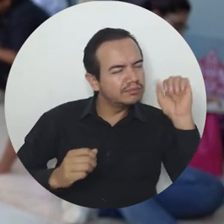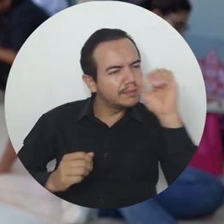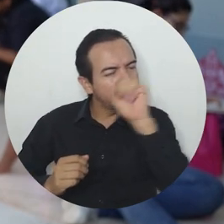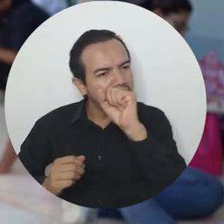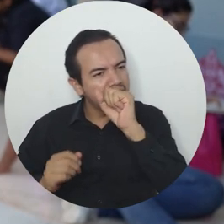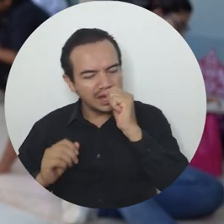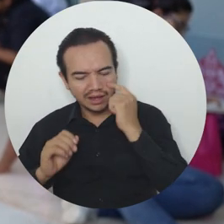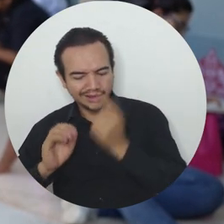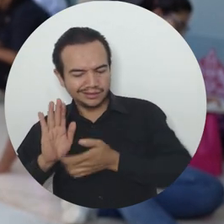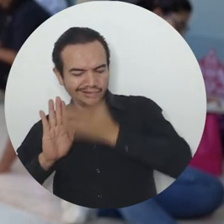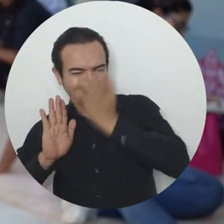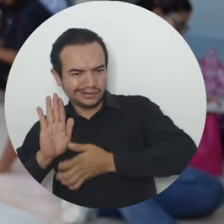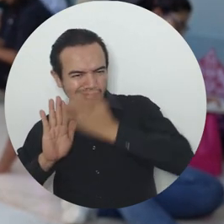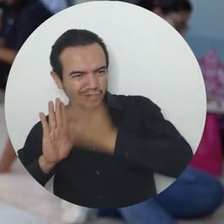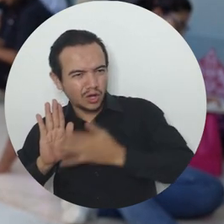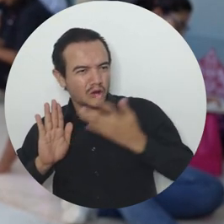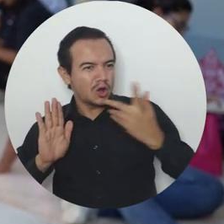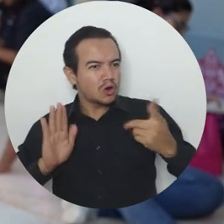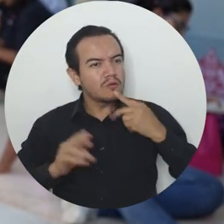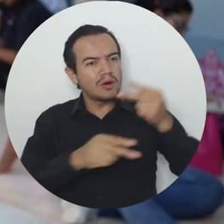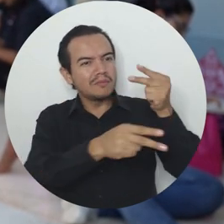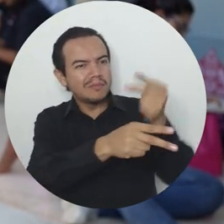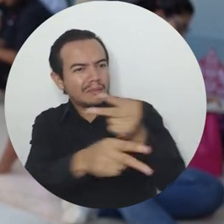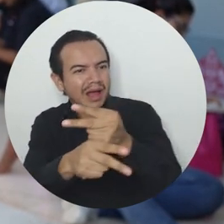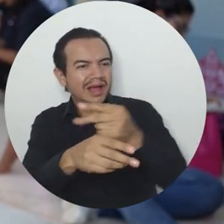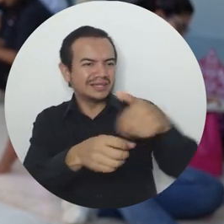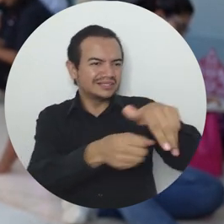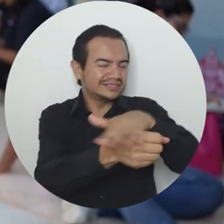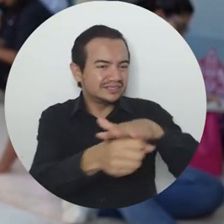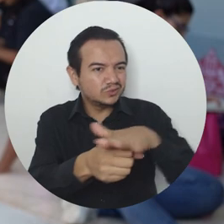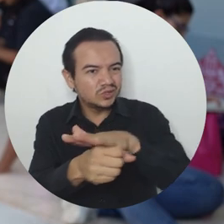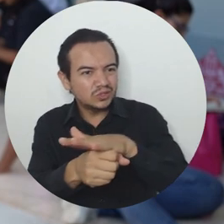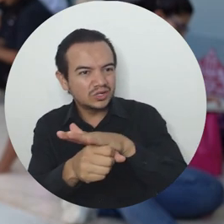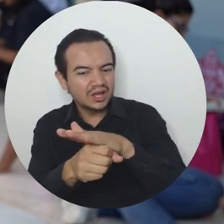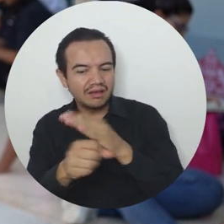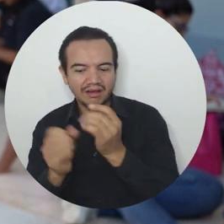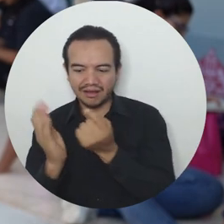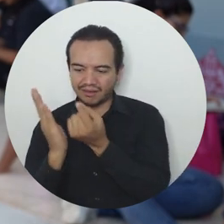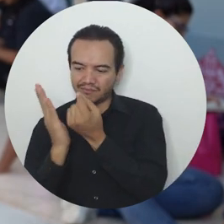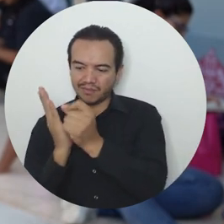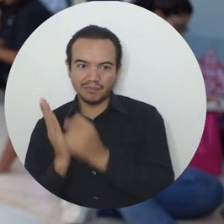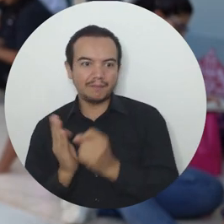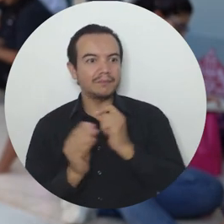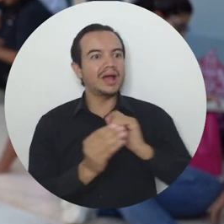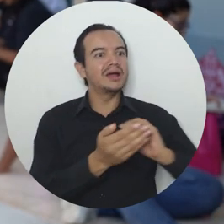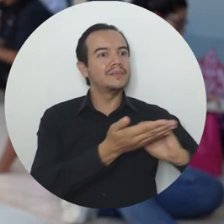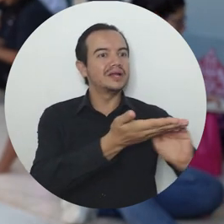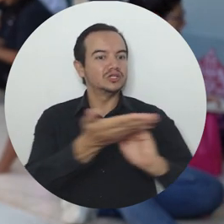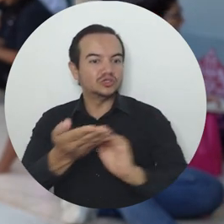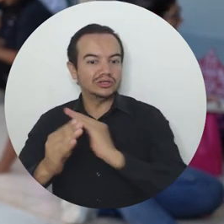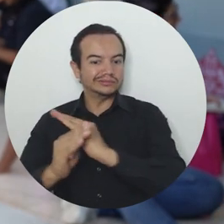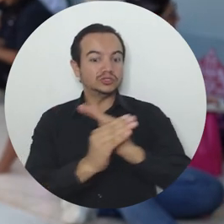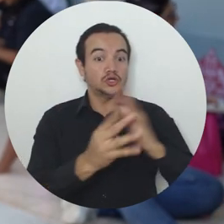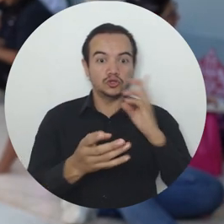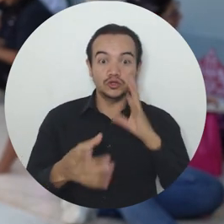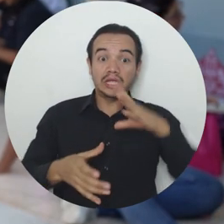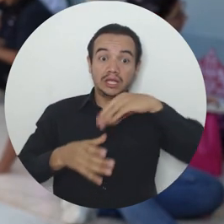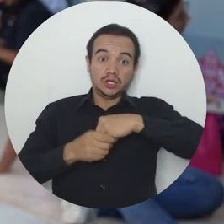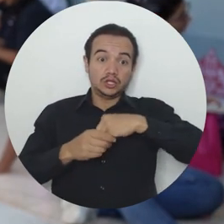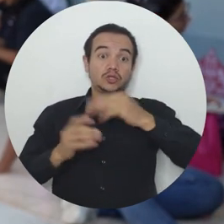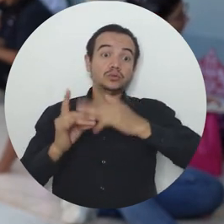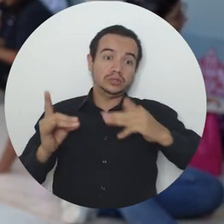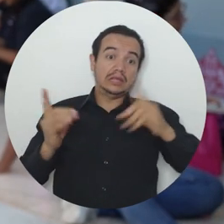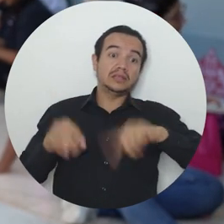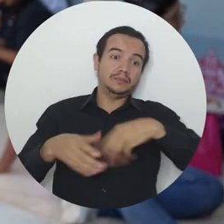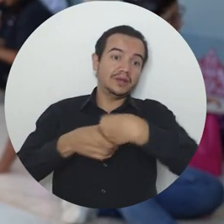diagnóstico para desarrollar o elaborar unas estrategias para prevenir y atender a estas diferentes formas de violencia que se dan